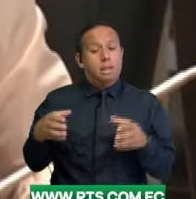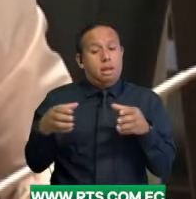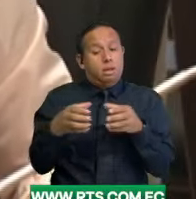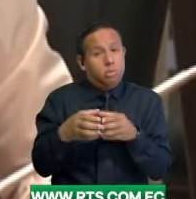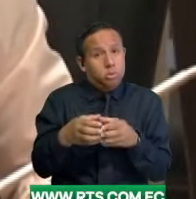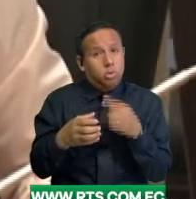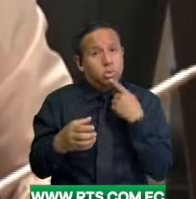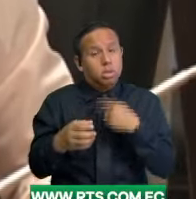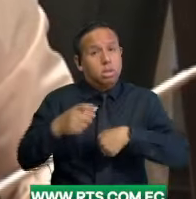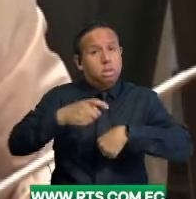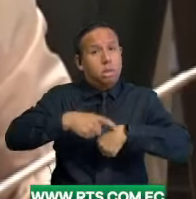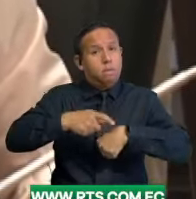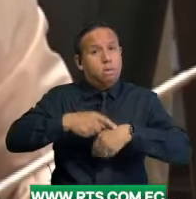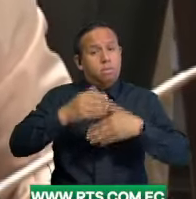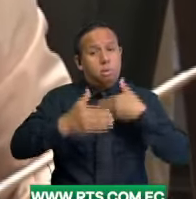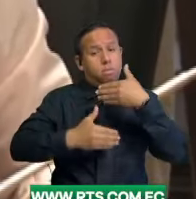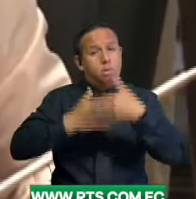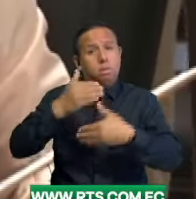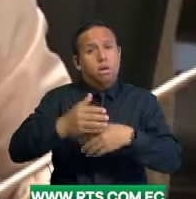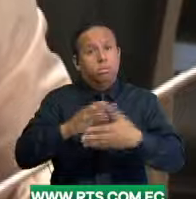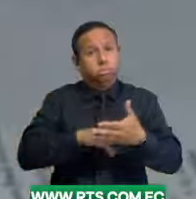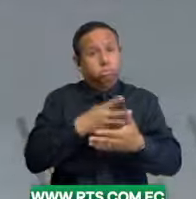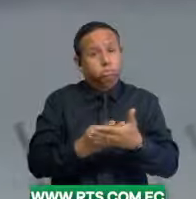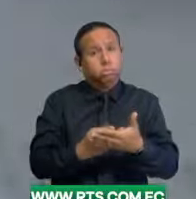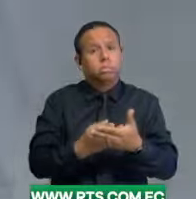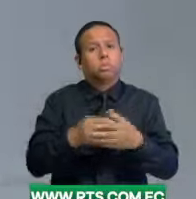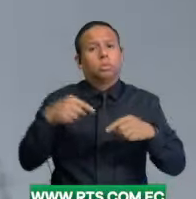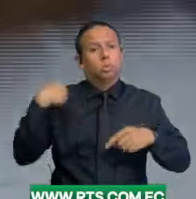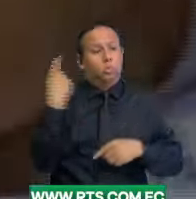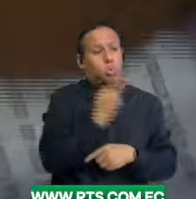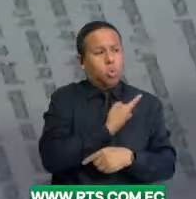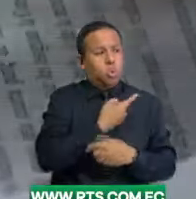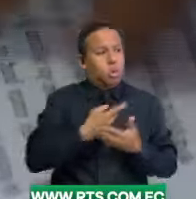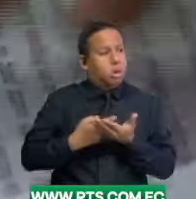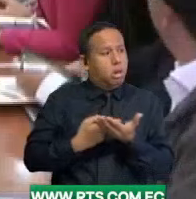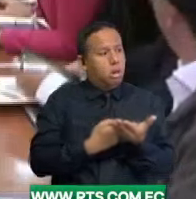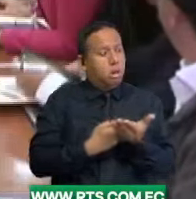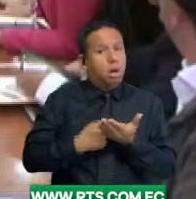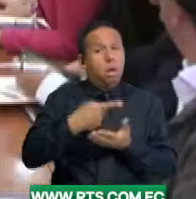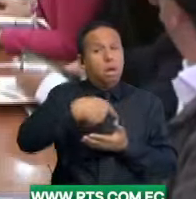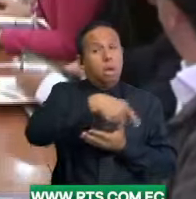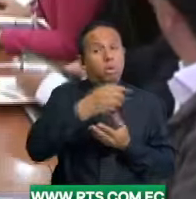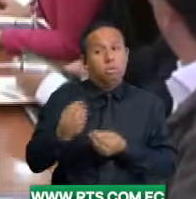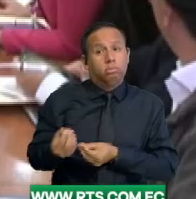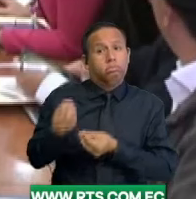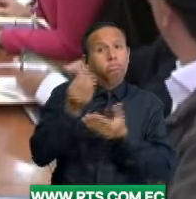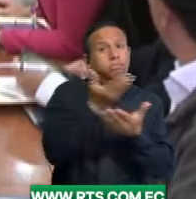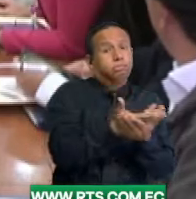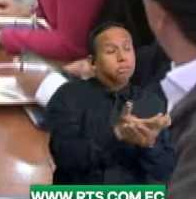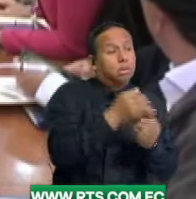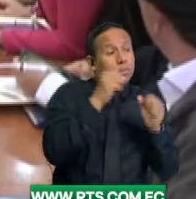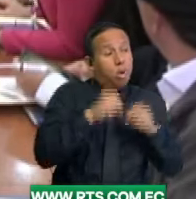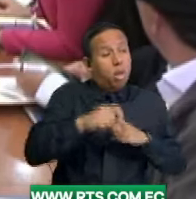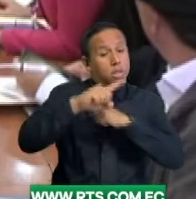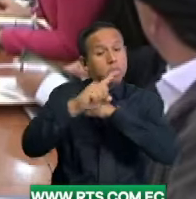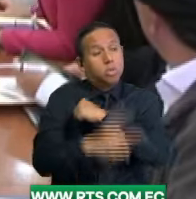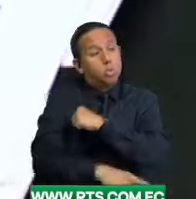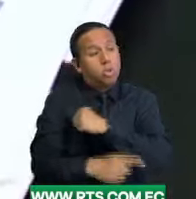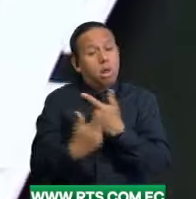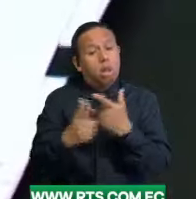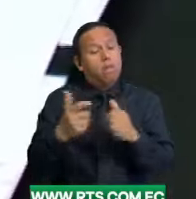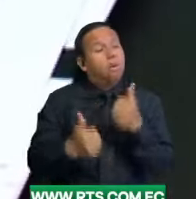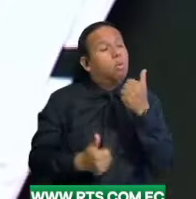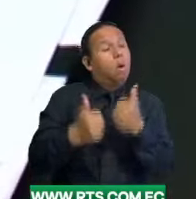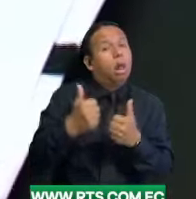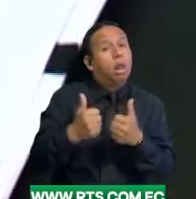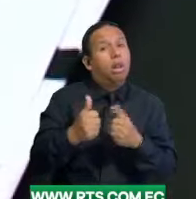plazos previstos, esta mesa legislativa deberá emitir el informe recomendando o no la censura de la funcionaria y será el pleno de